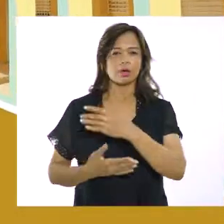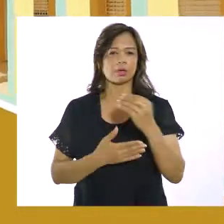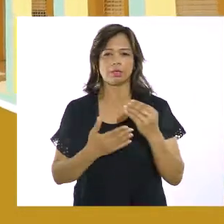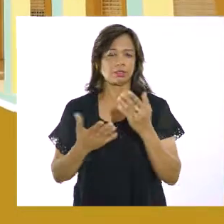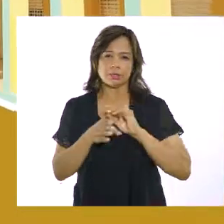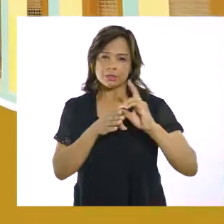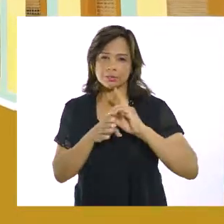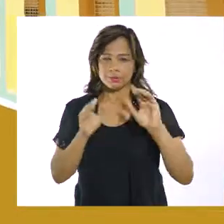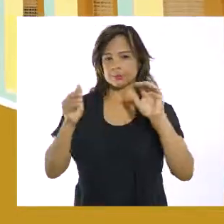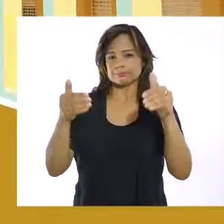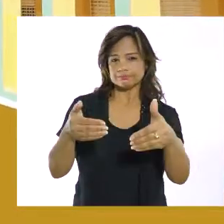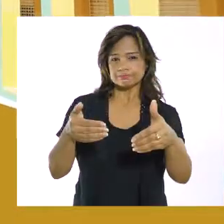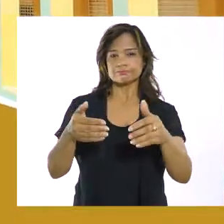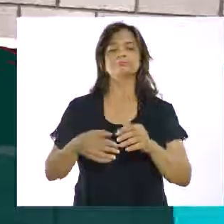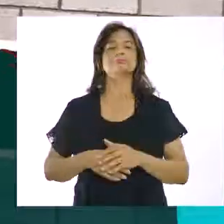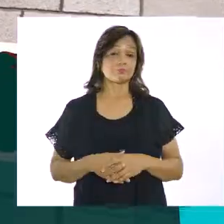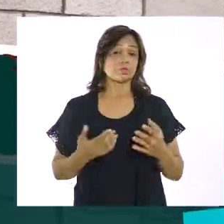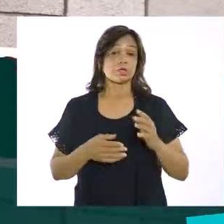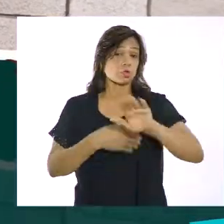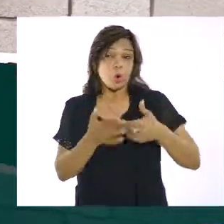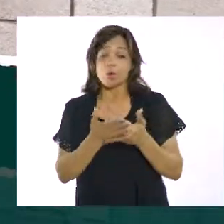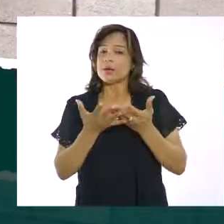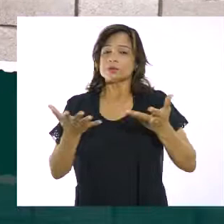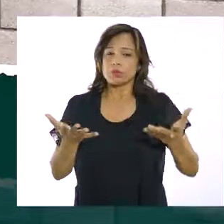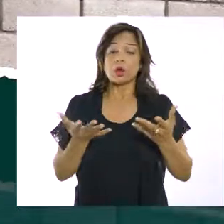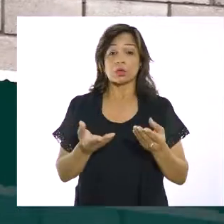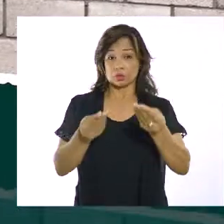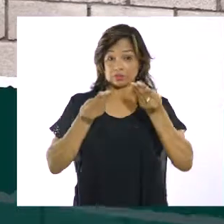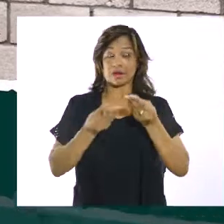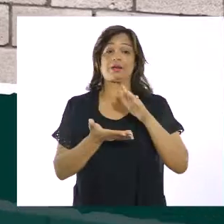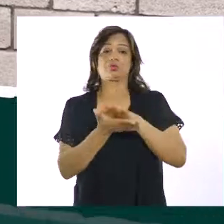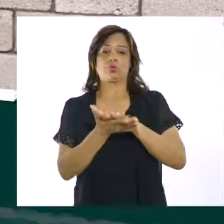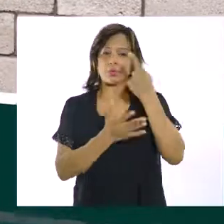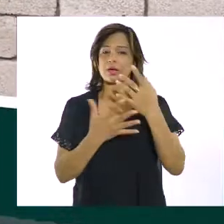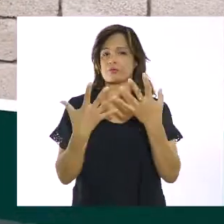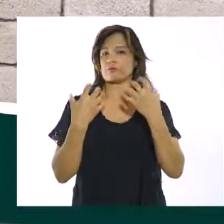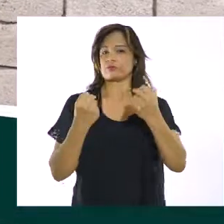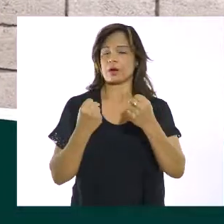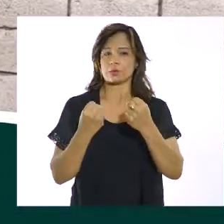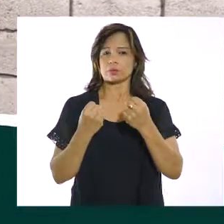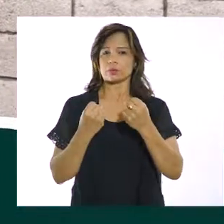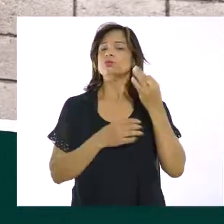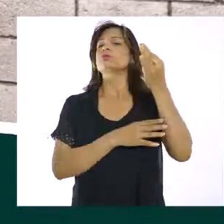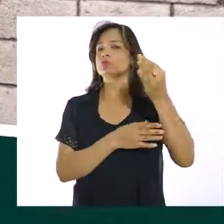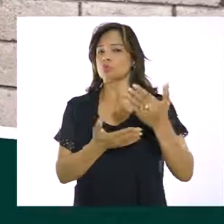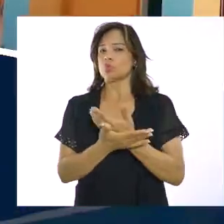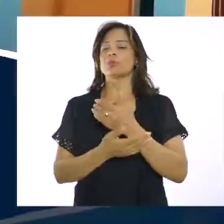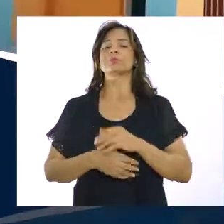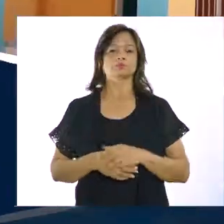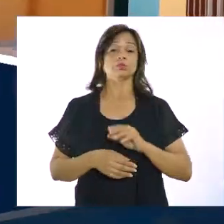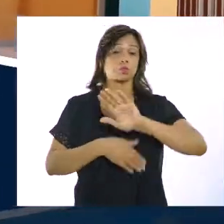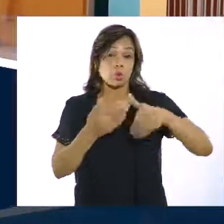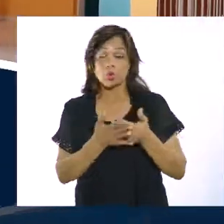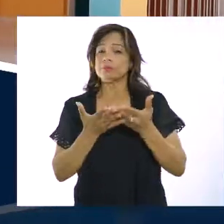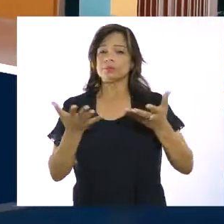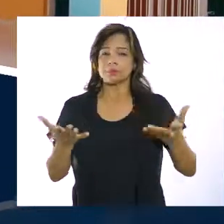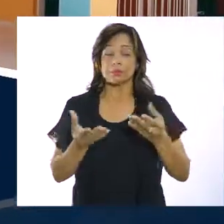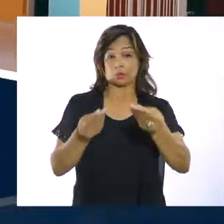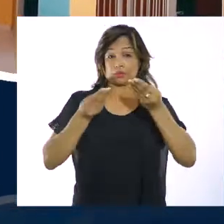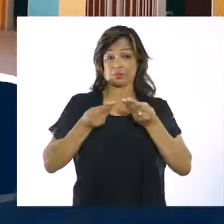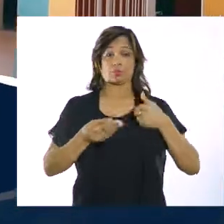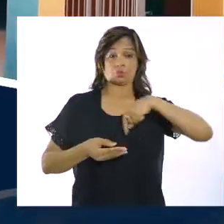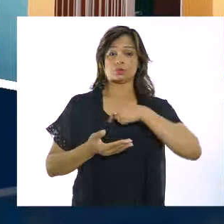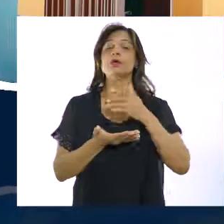dedicación y mucha disciplina. A llenar las aulas de alegría con nuevos aprendizajes y metas por alcanzar. Usando todas las